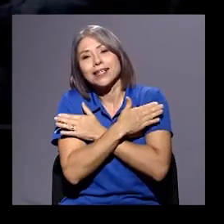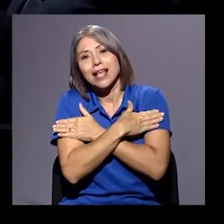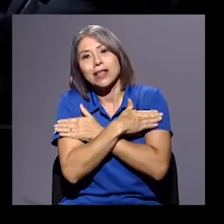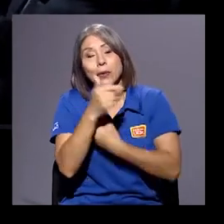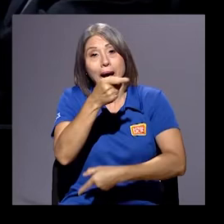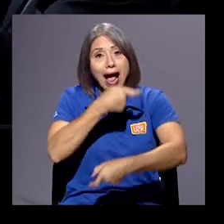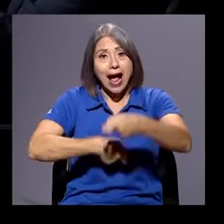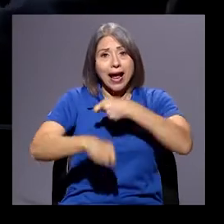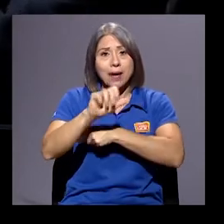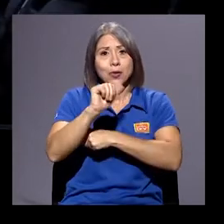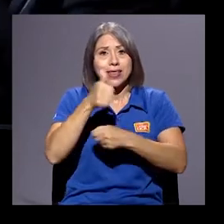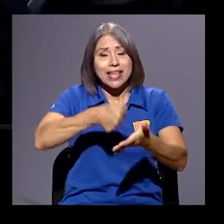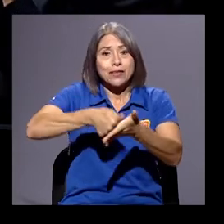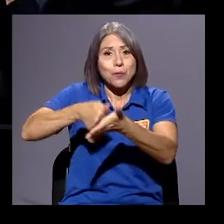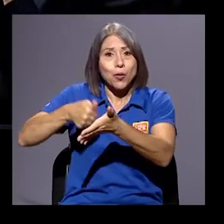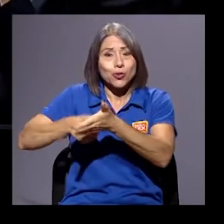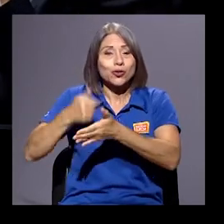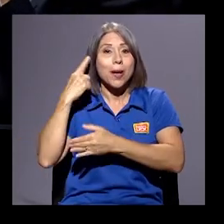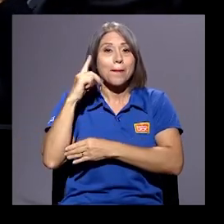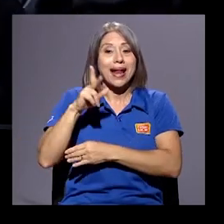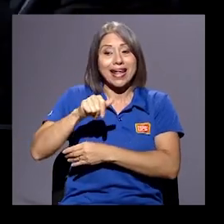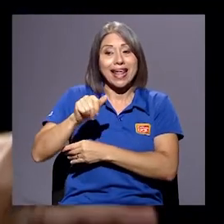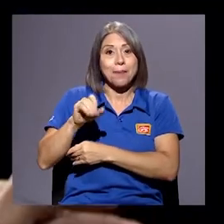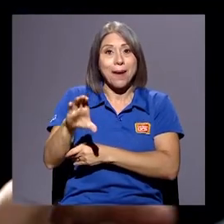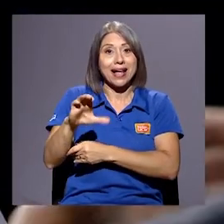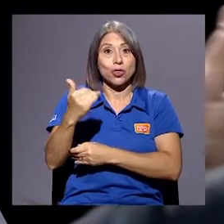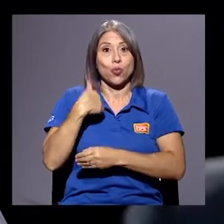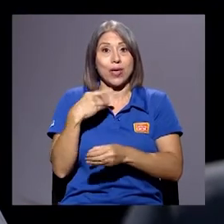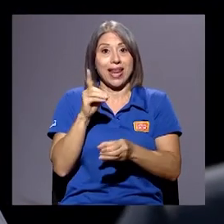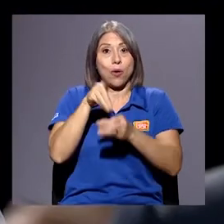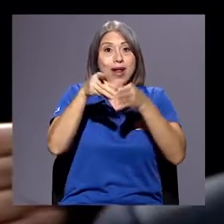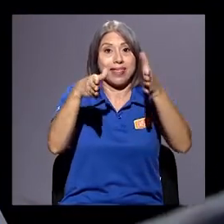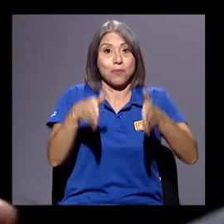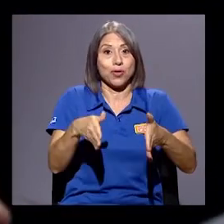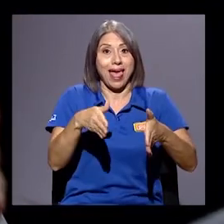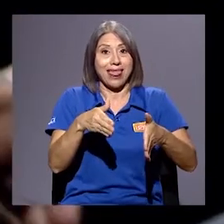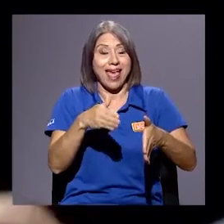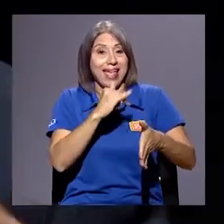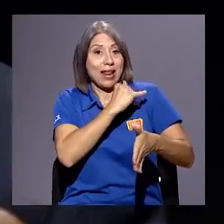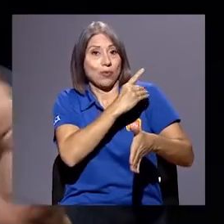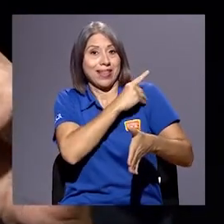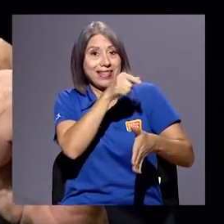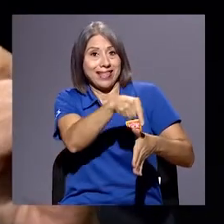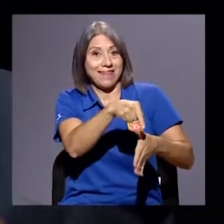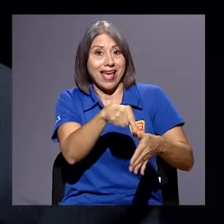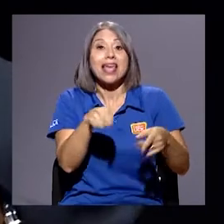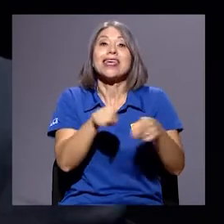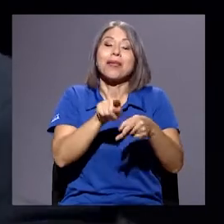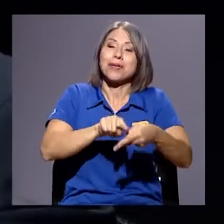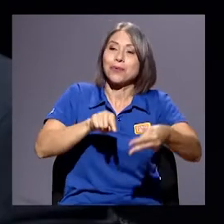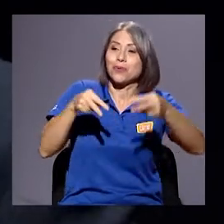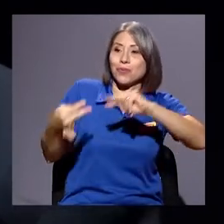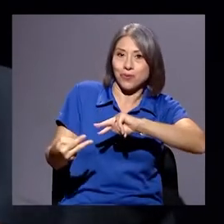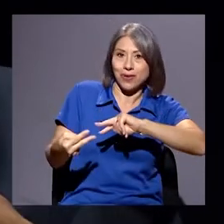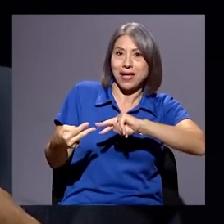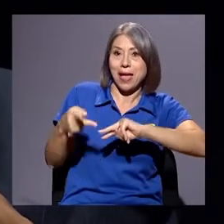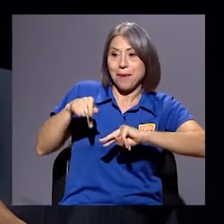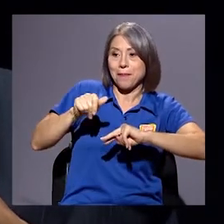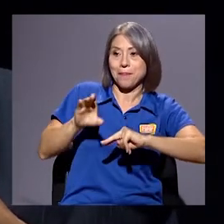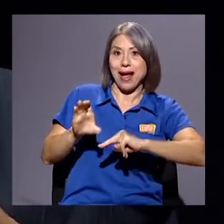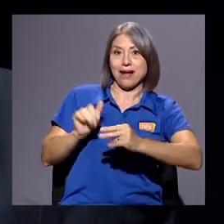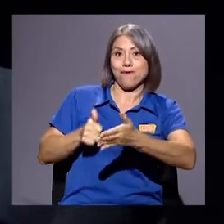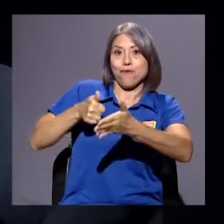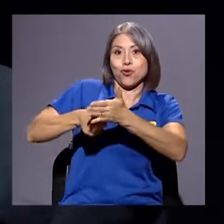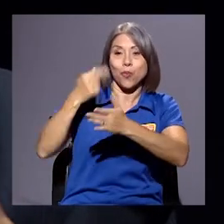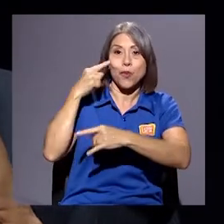el PAC tuviera a una de sus diputadas en el directorio. Y a la inversa, los votos del PAC para que uno de esos pastores esté sentado en el directorio.